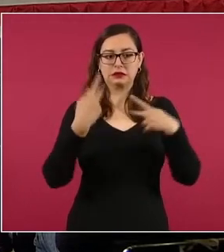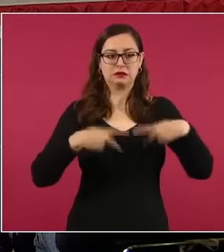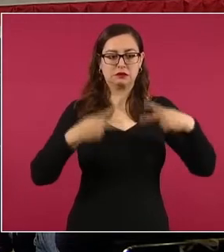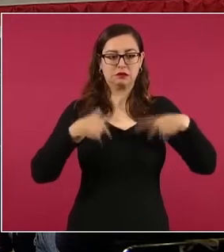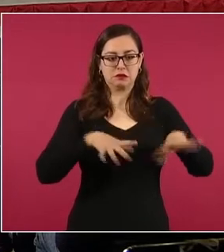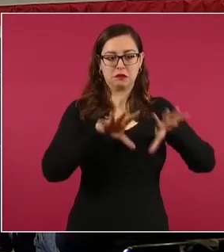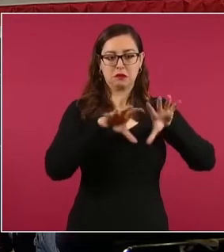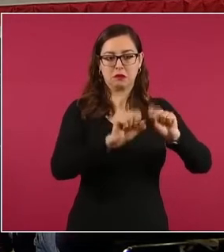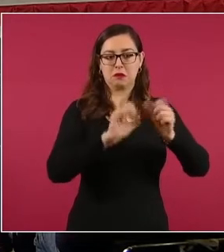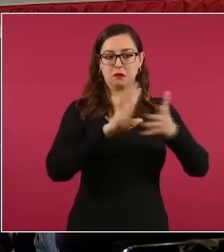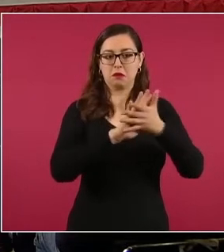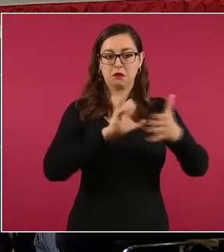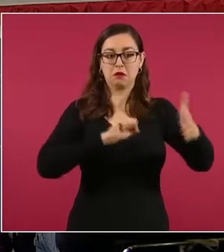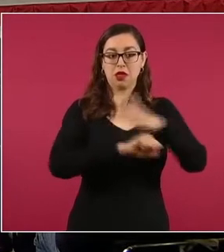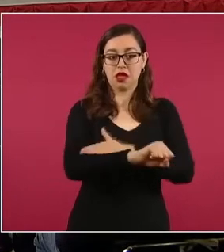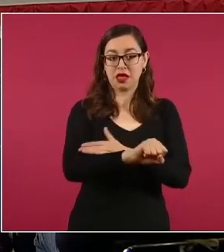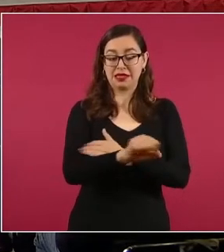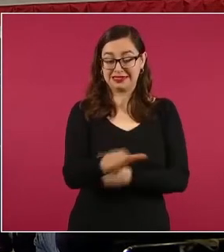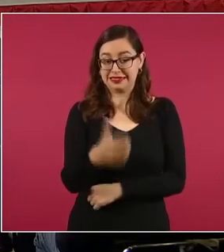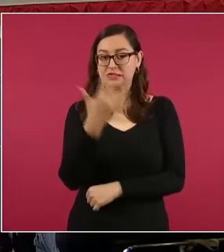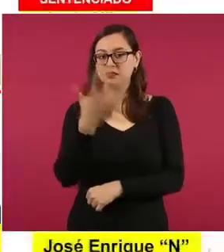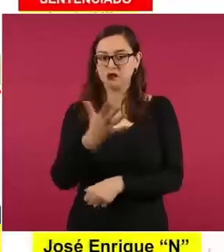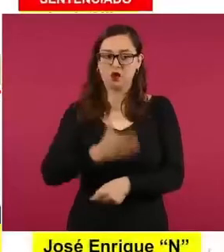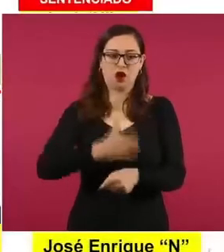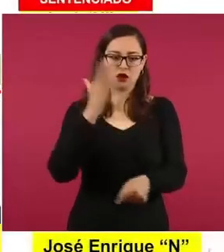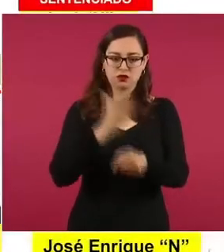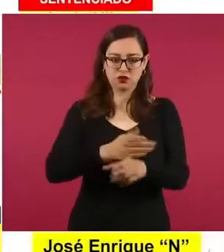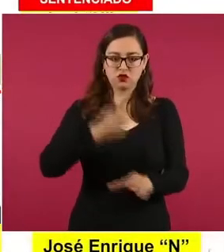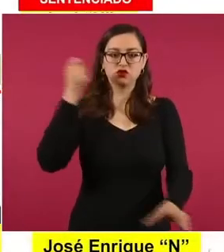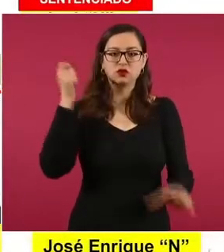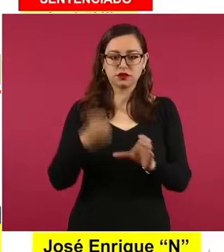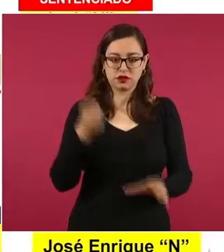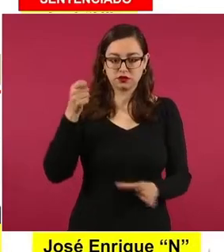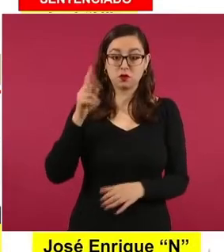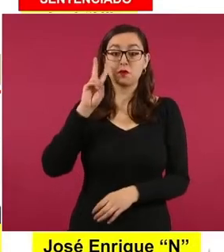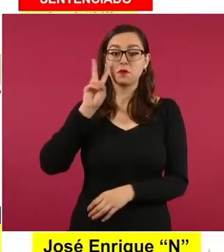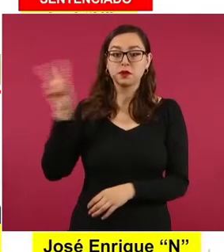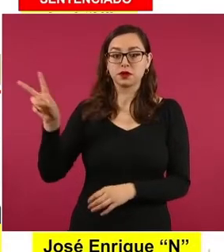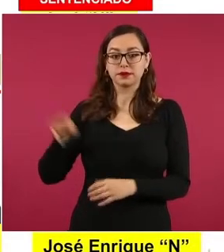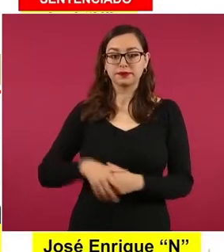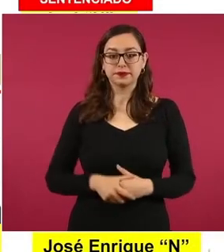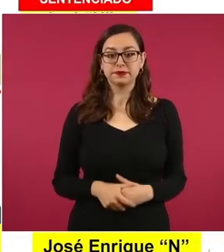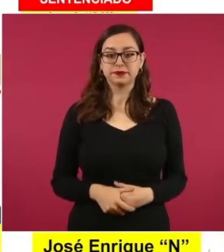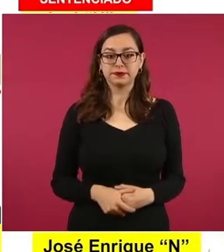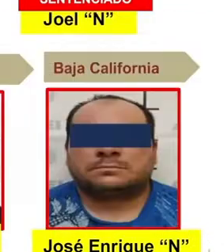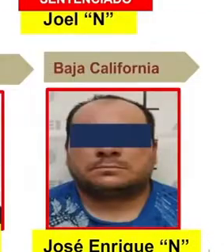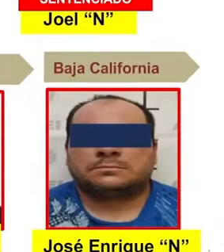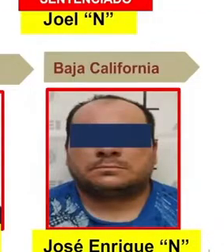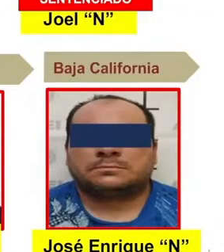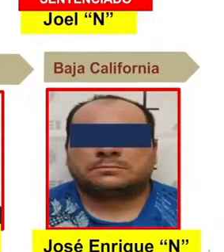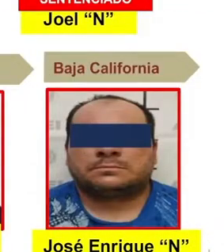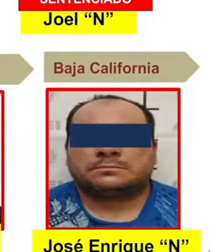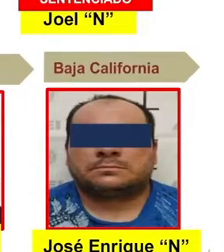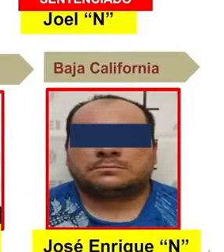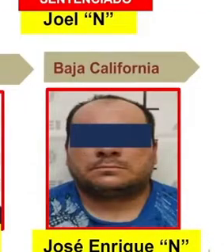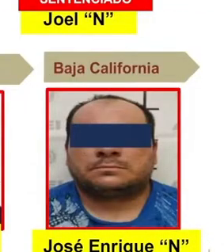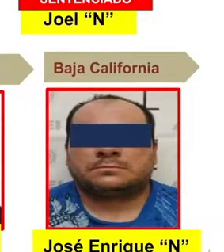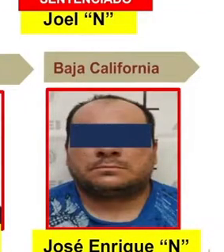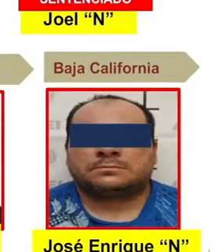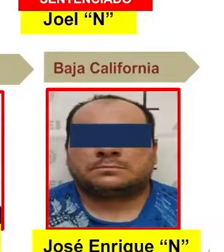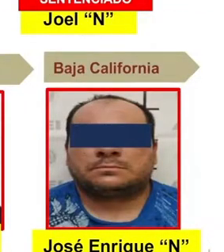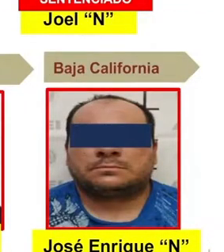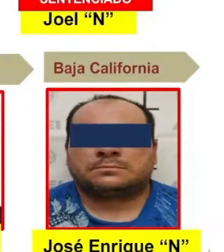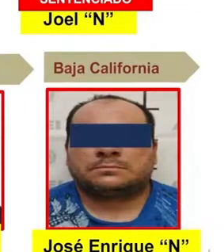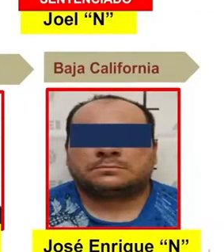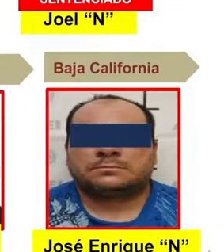cinco sentenciados, de los cuales cuatro de ellos son en Chiapas con un sentenciado, otros tres son